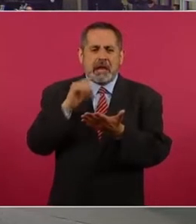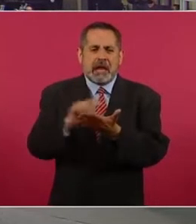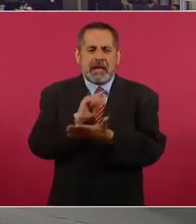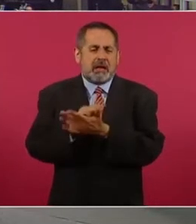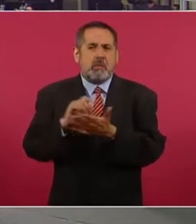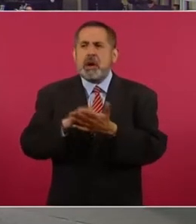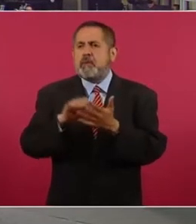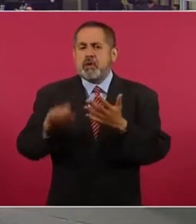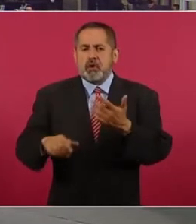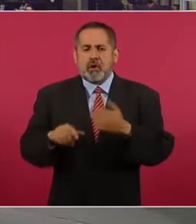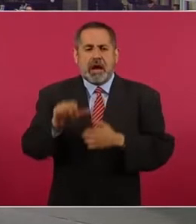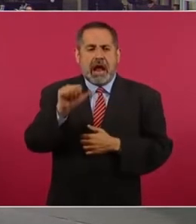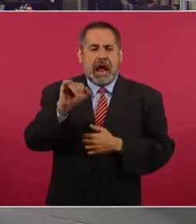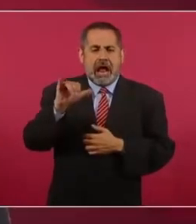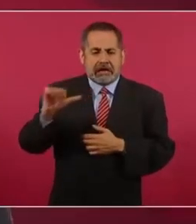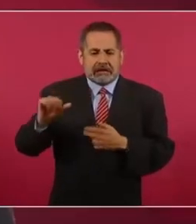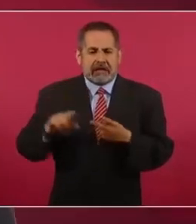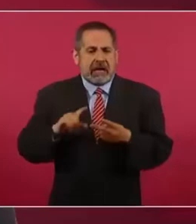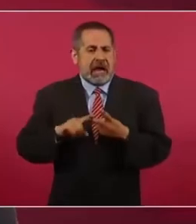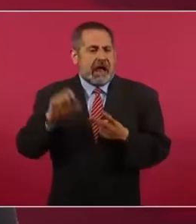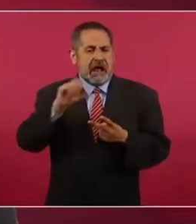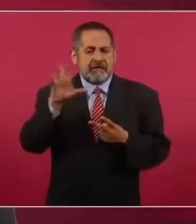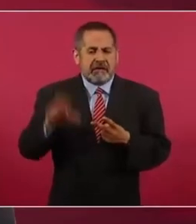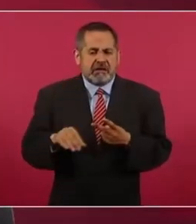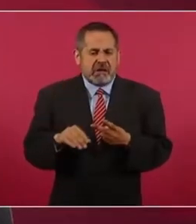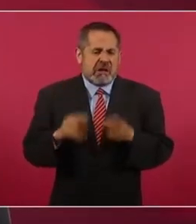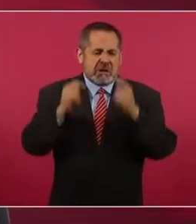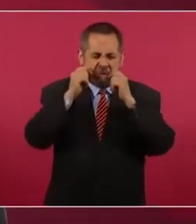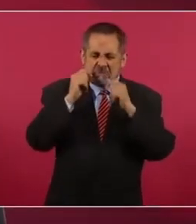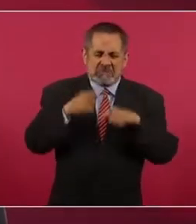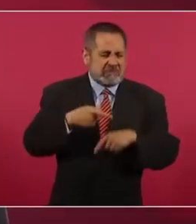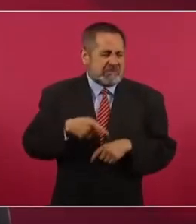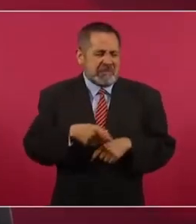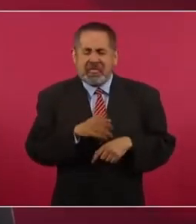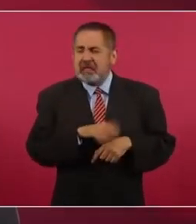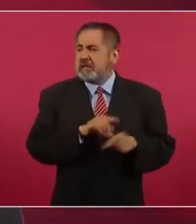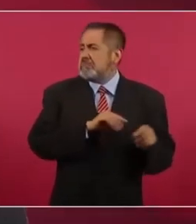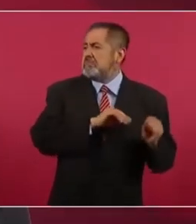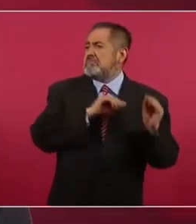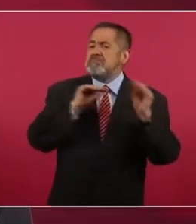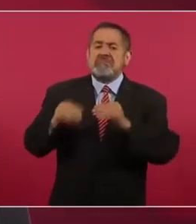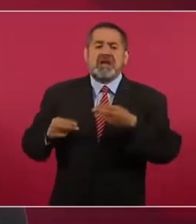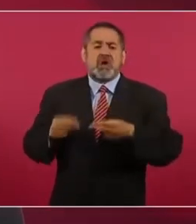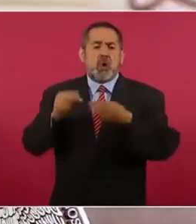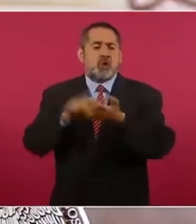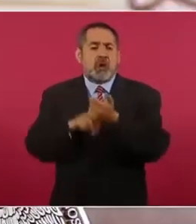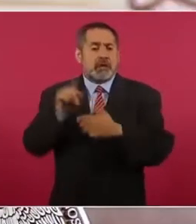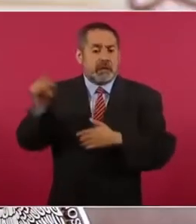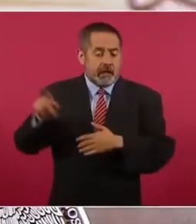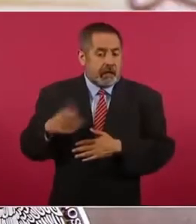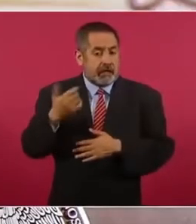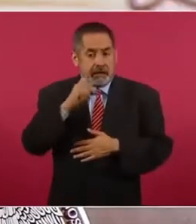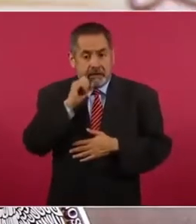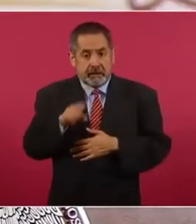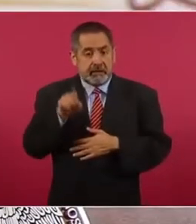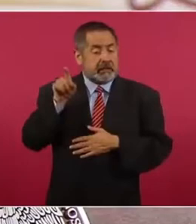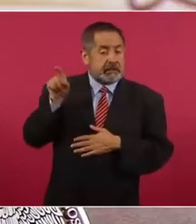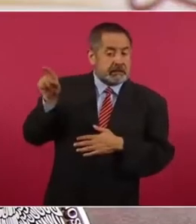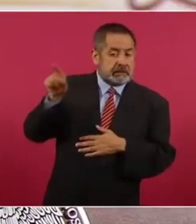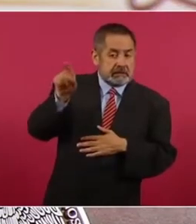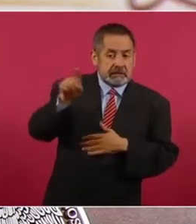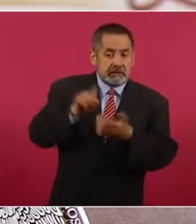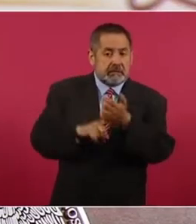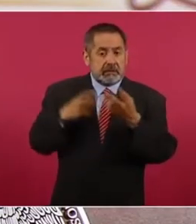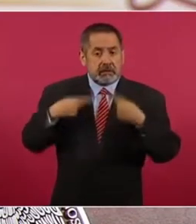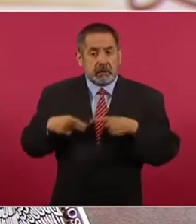como Asia y África y además empezar a reclutar a potenciales